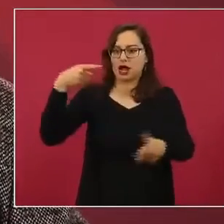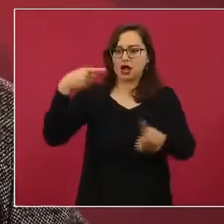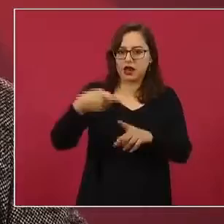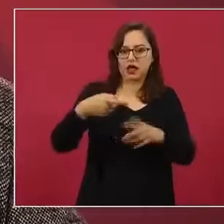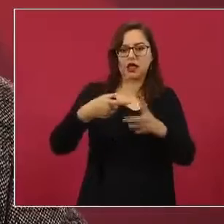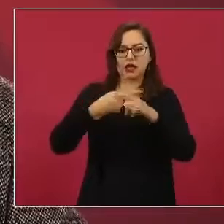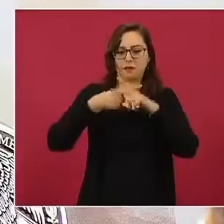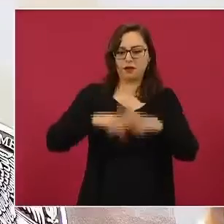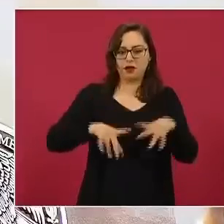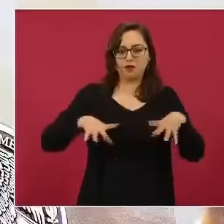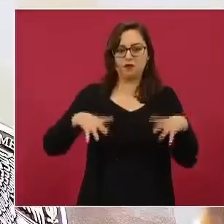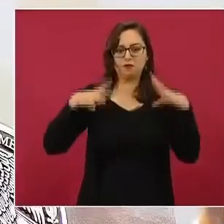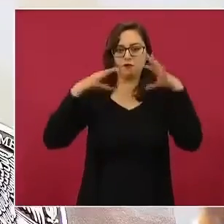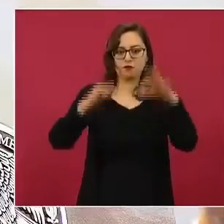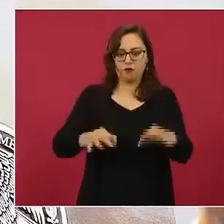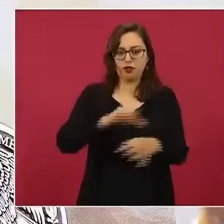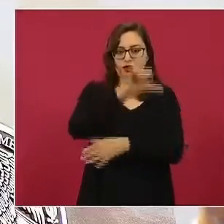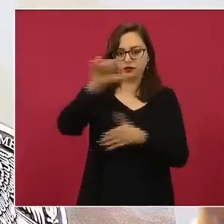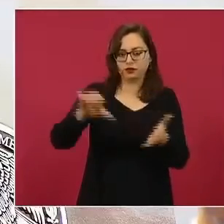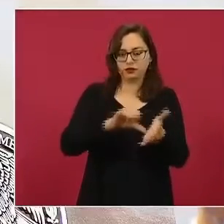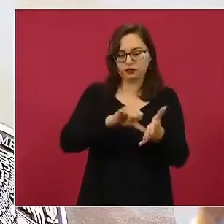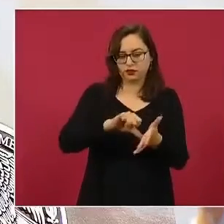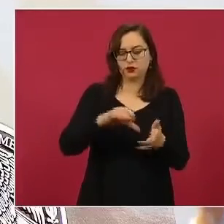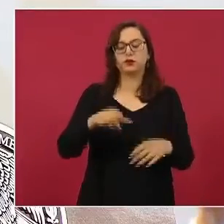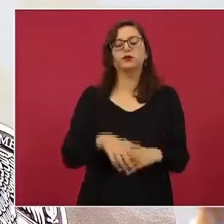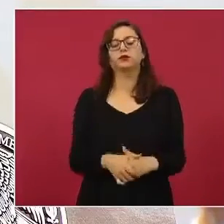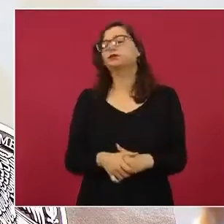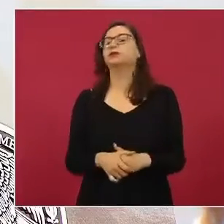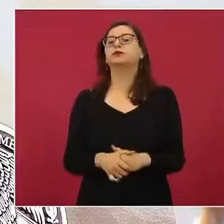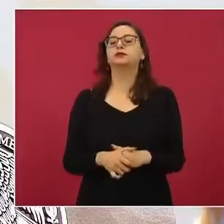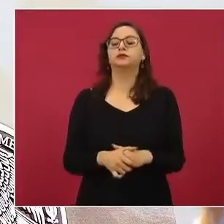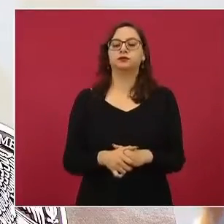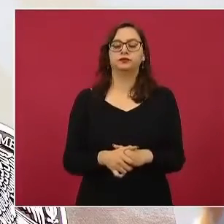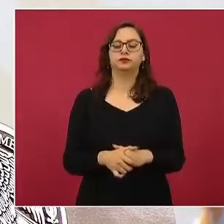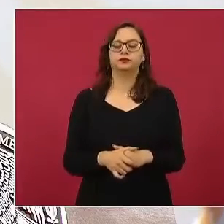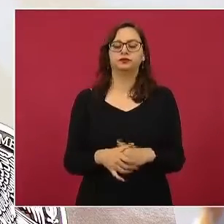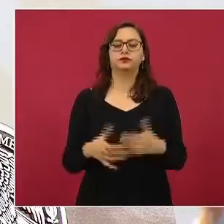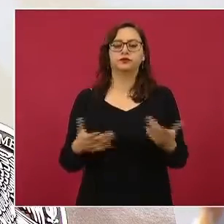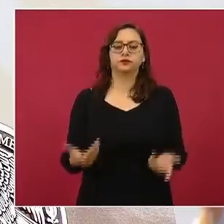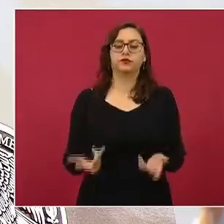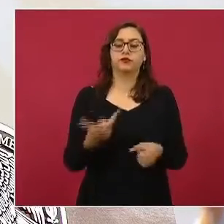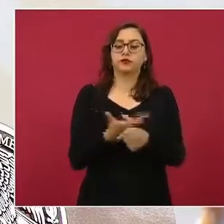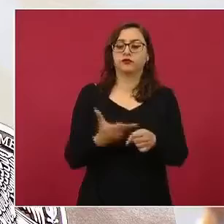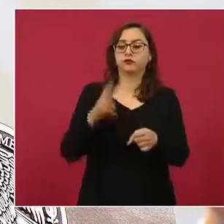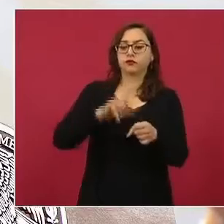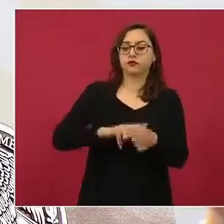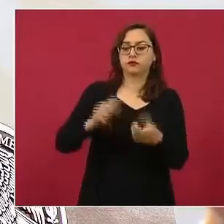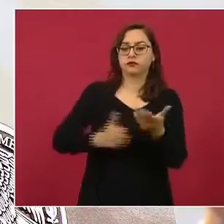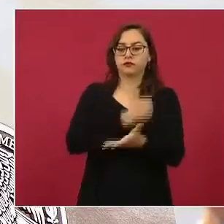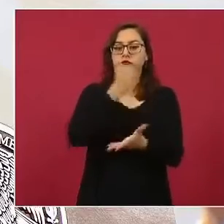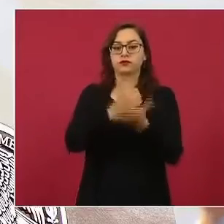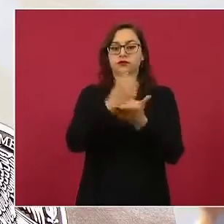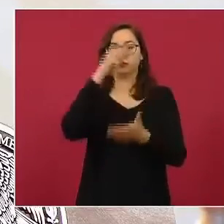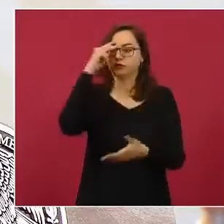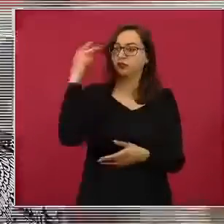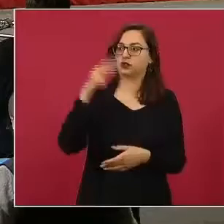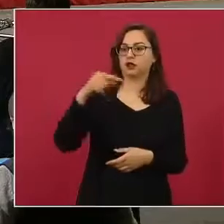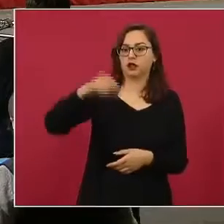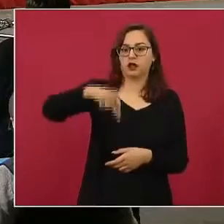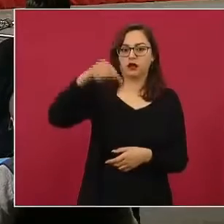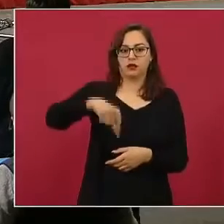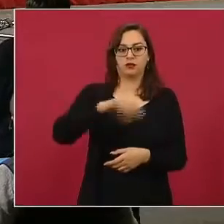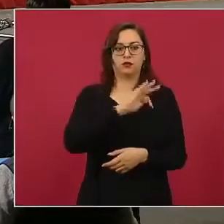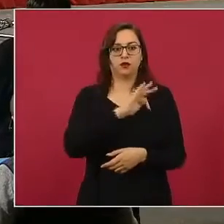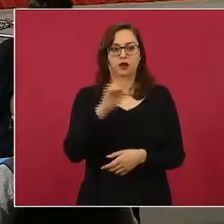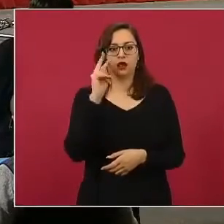equipamiento. Finalmente, estas son las unidades médicas de la Ciudad de México que ustedes reconocen, principalmente del